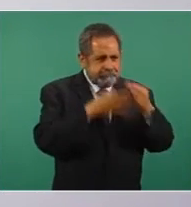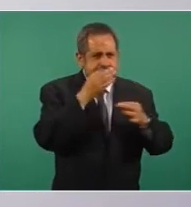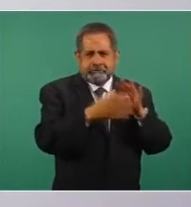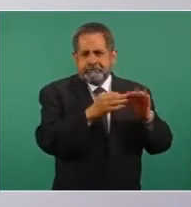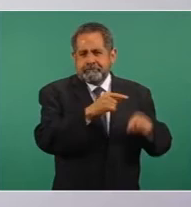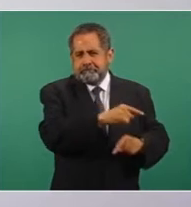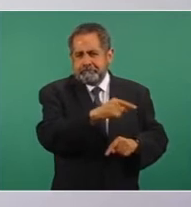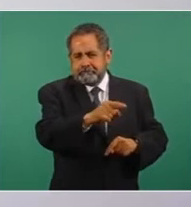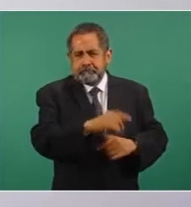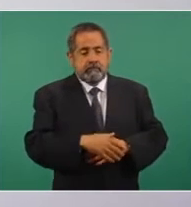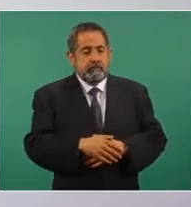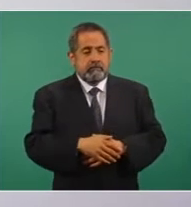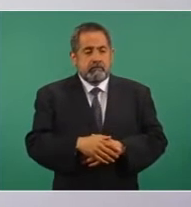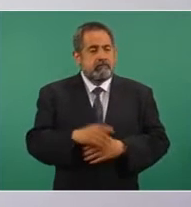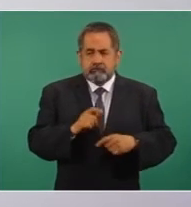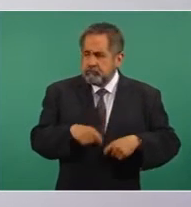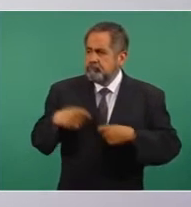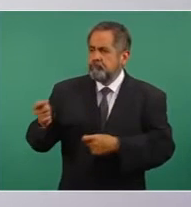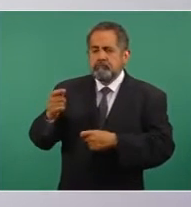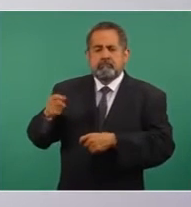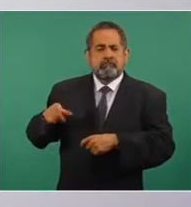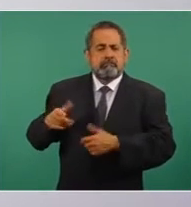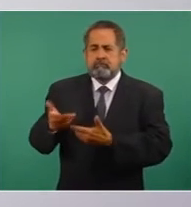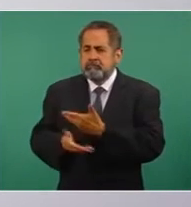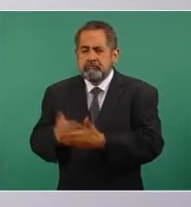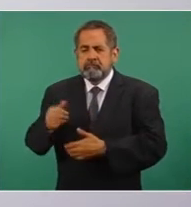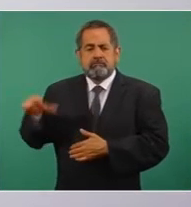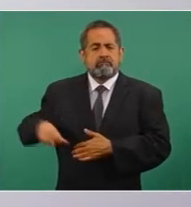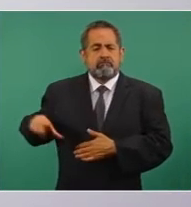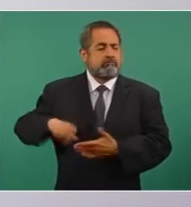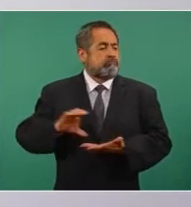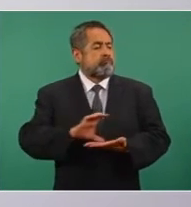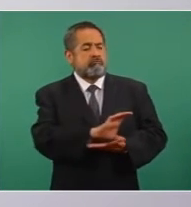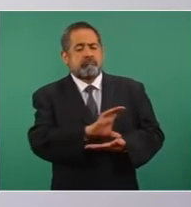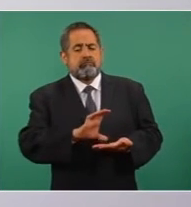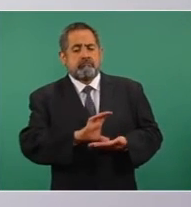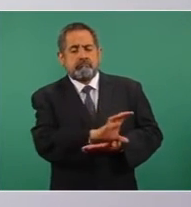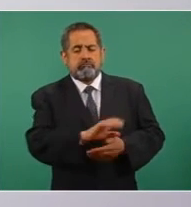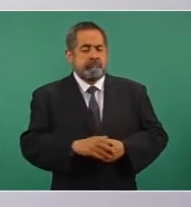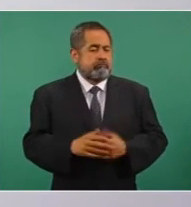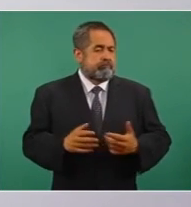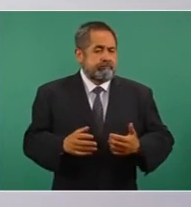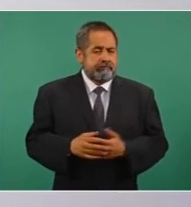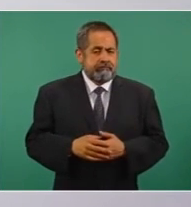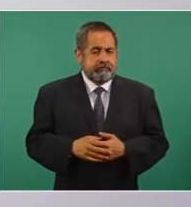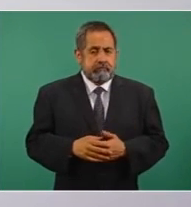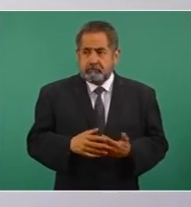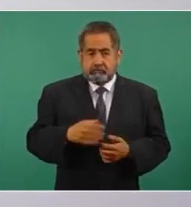eran proveedores del gobierno, vendían hasta medicinas. Gracias.